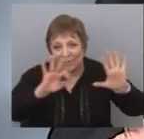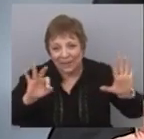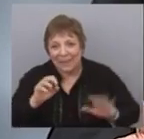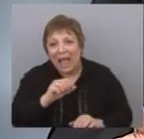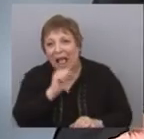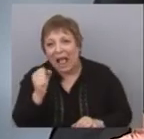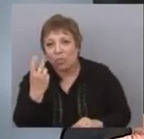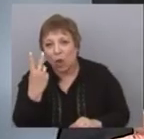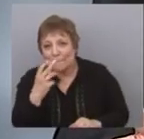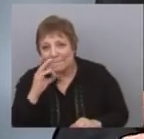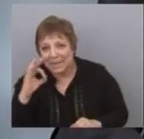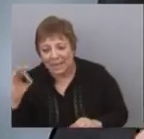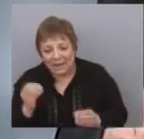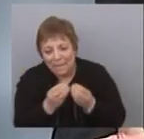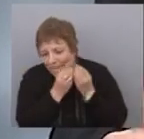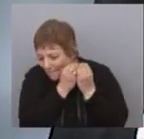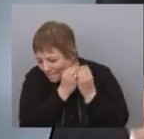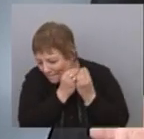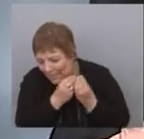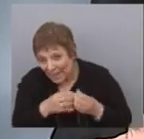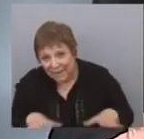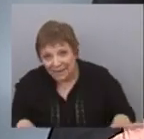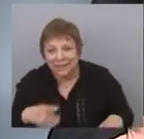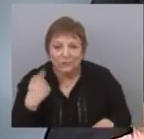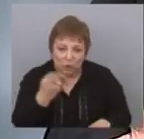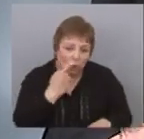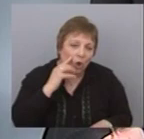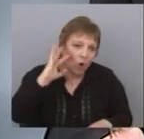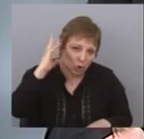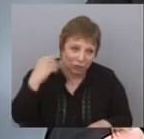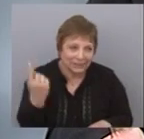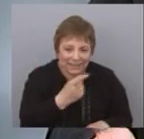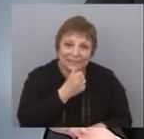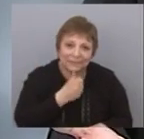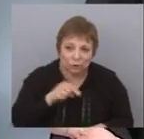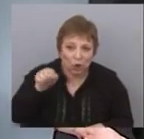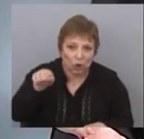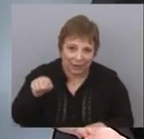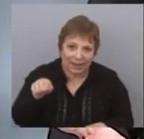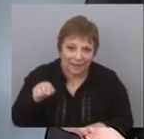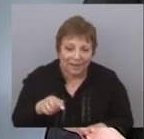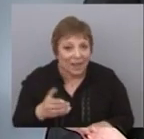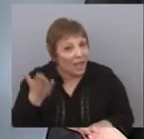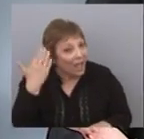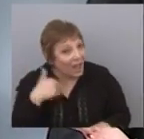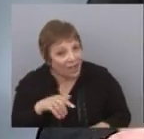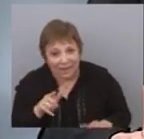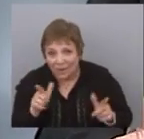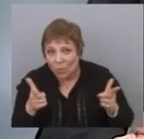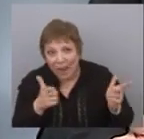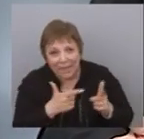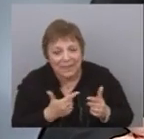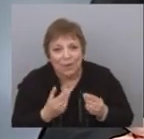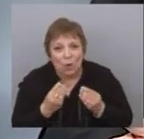2000, tuvo pérdidas cuantiosas y todos conocemos la historia de aquello. No existían prácticamente instituciones